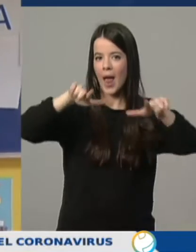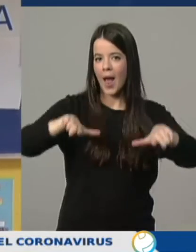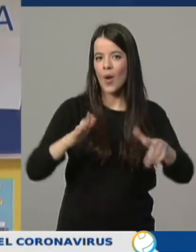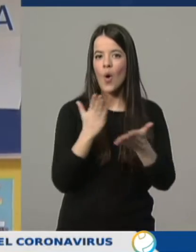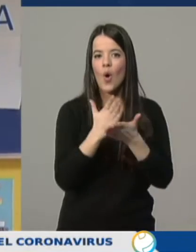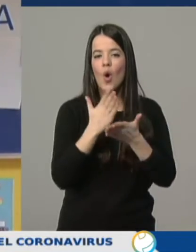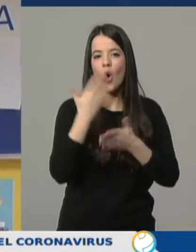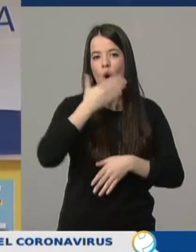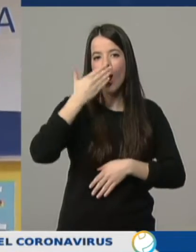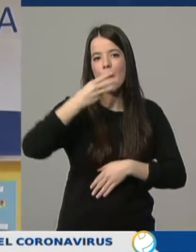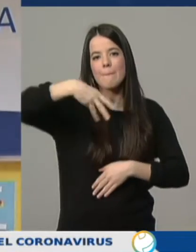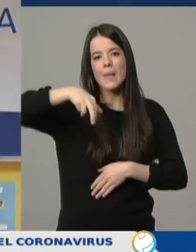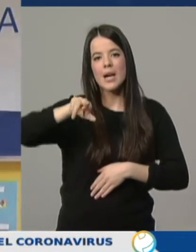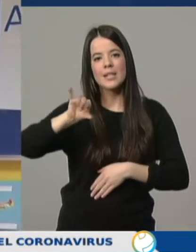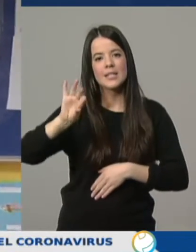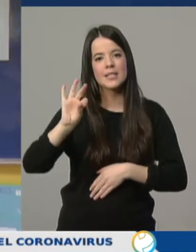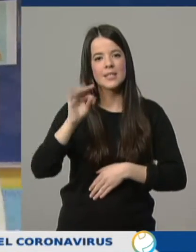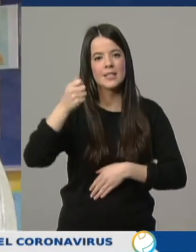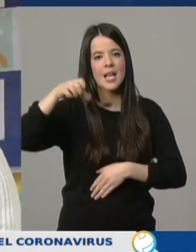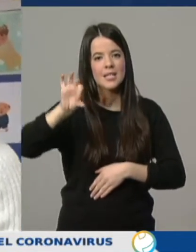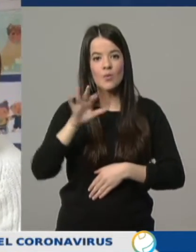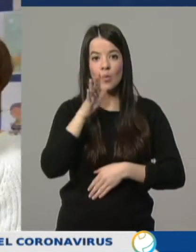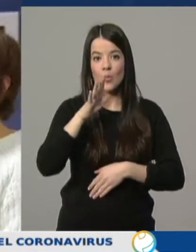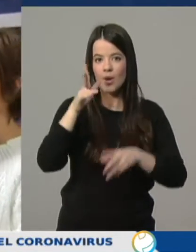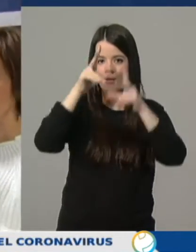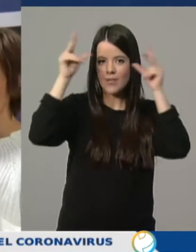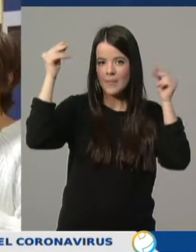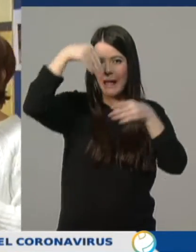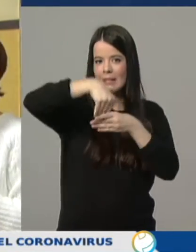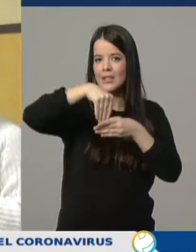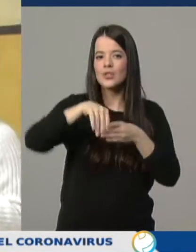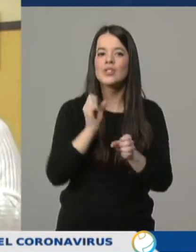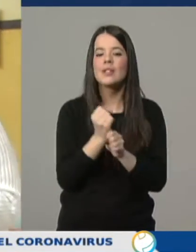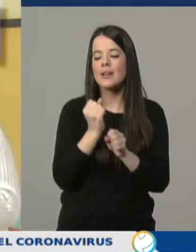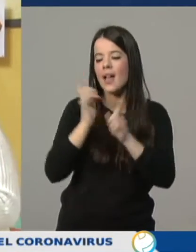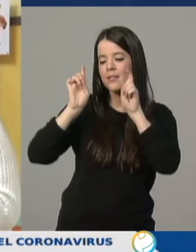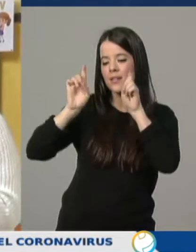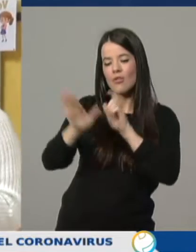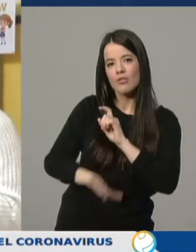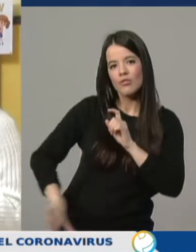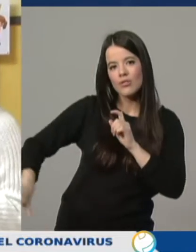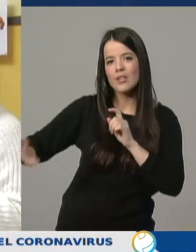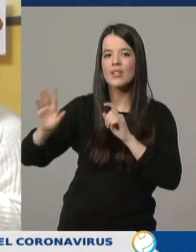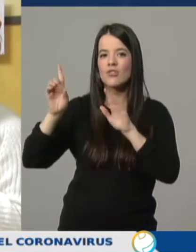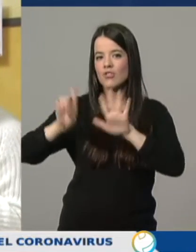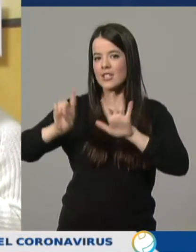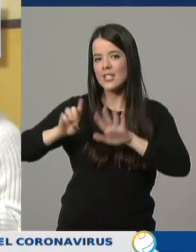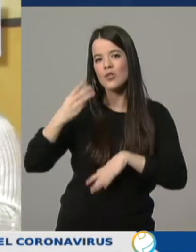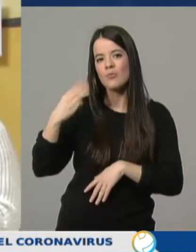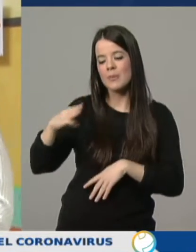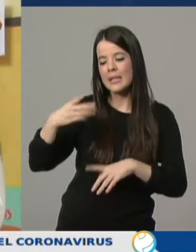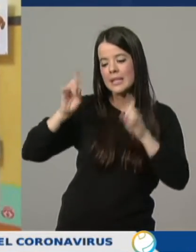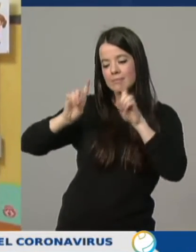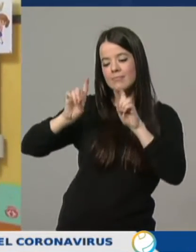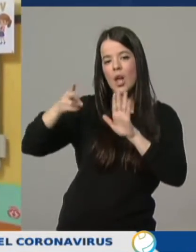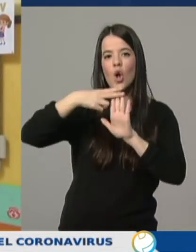Colegio Maristas... ...porque la enfermera de este colegio les está enseñando a estos niños de sexto de primaria... ...una serie